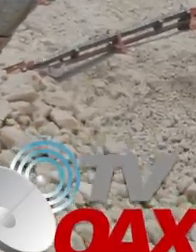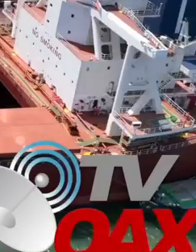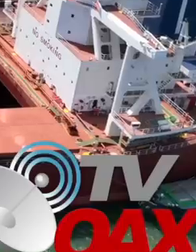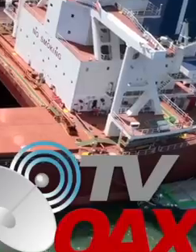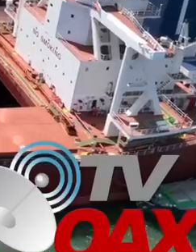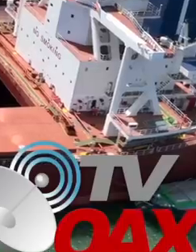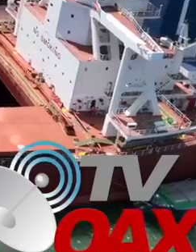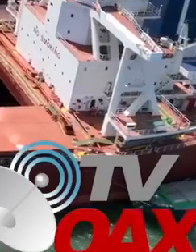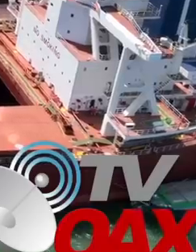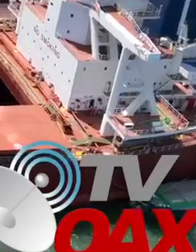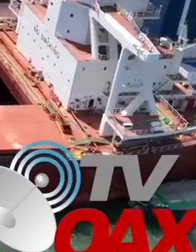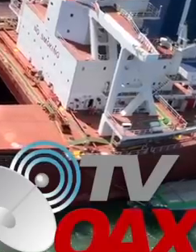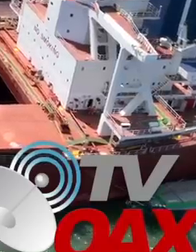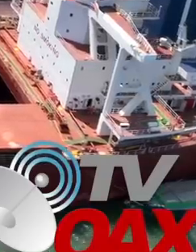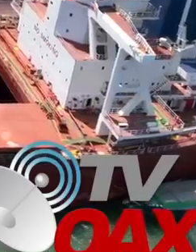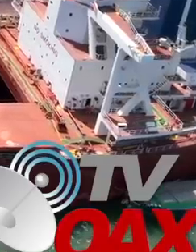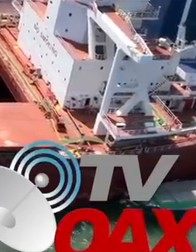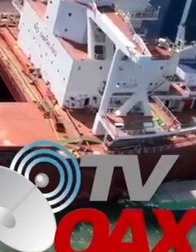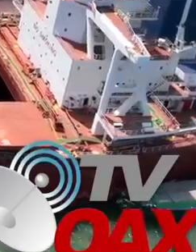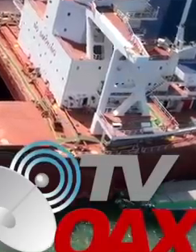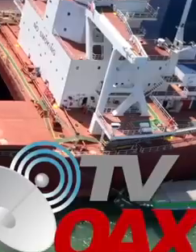en Estados Unidos.